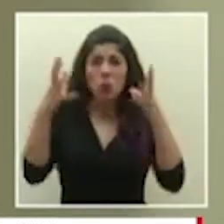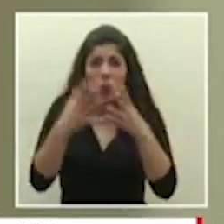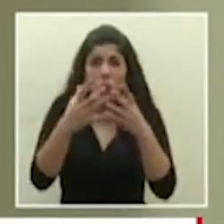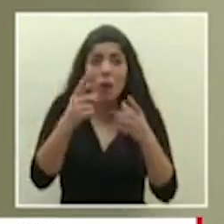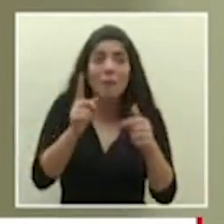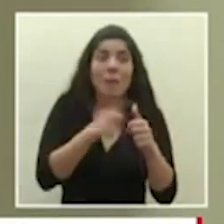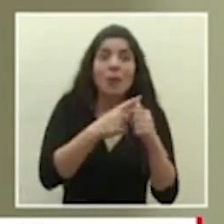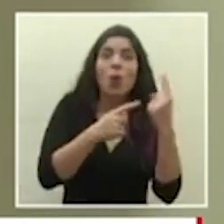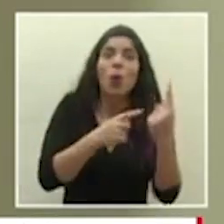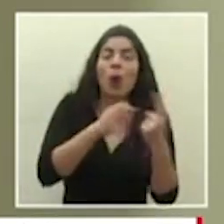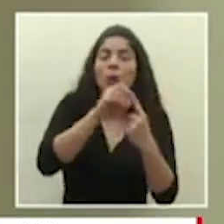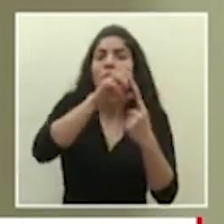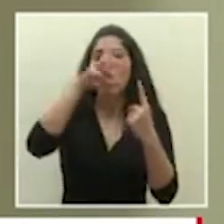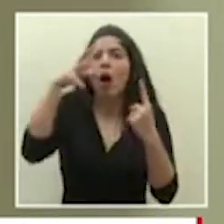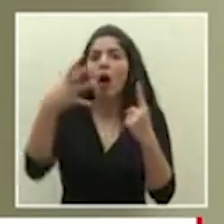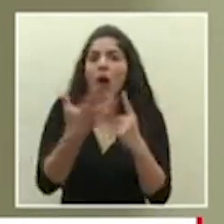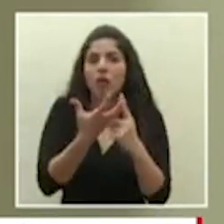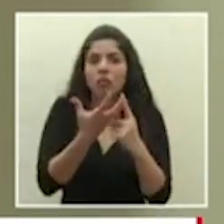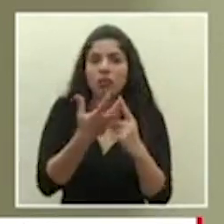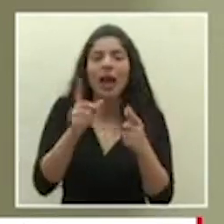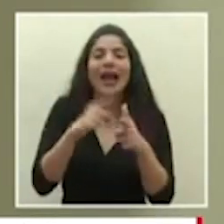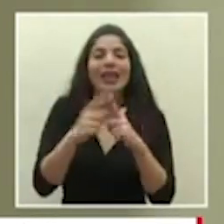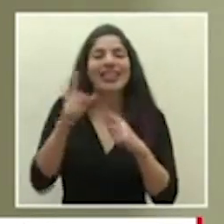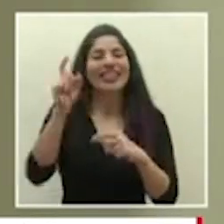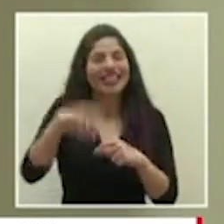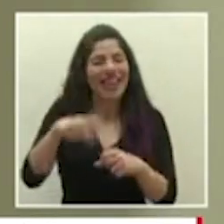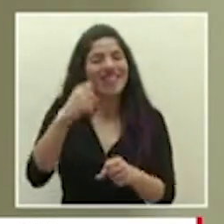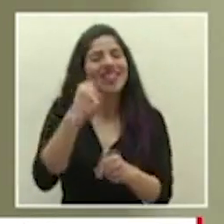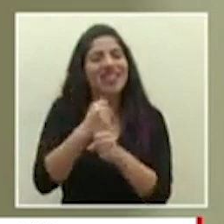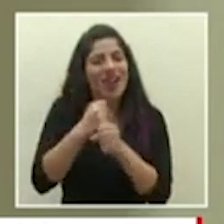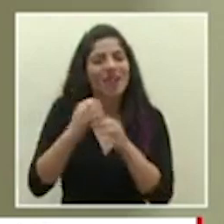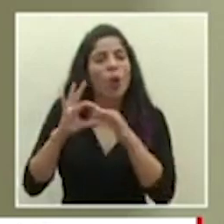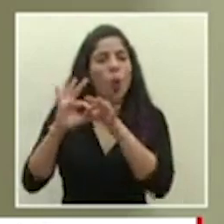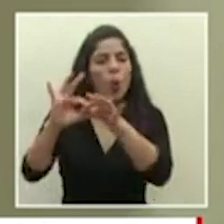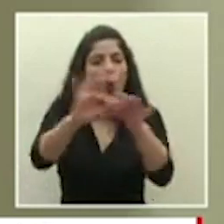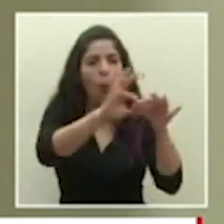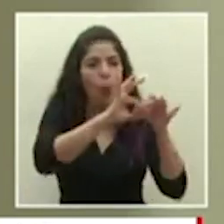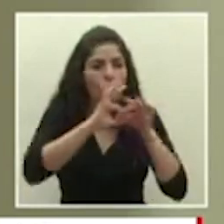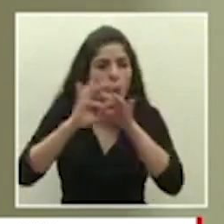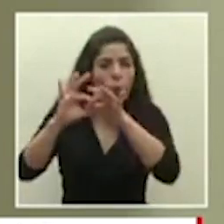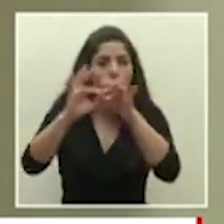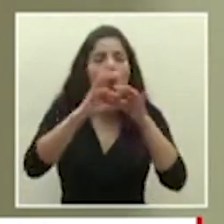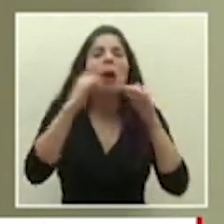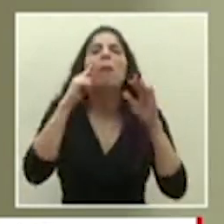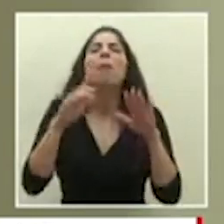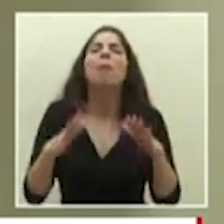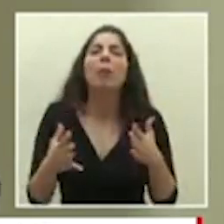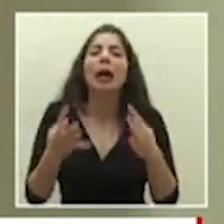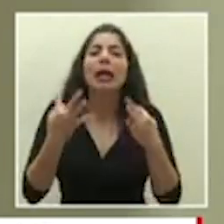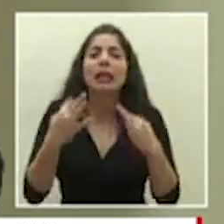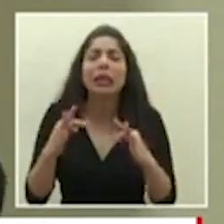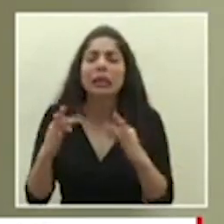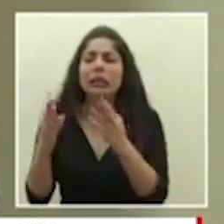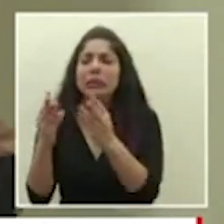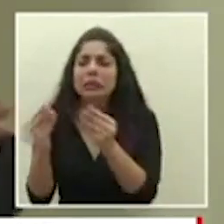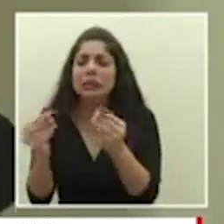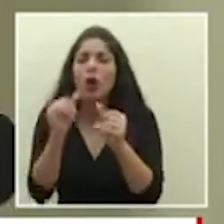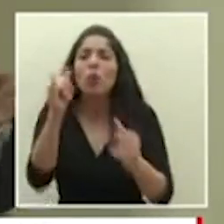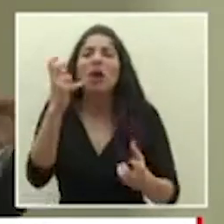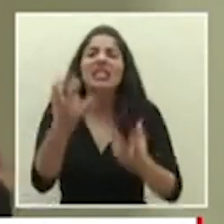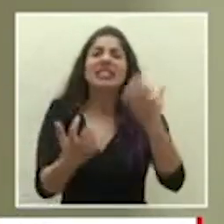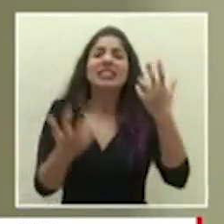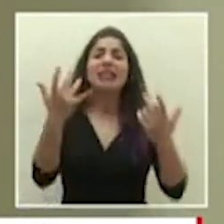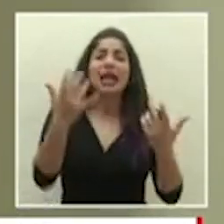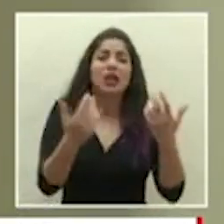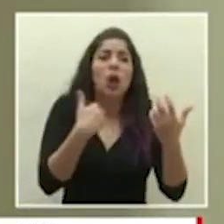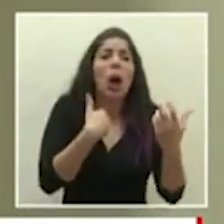tenemos que trabajar de forma coordinada para tratar de ir apagando este incendio donde donde